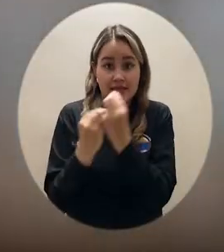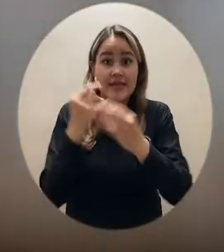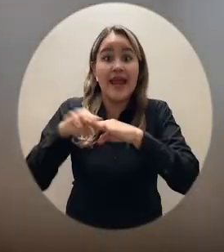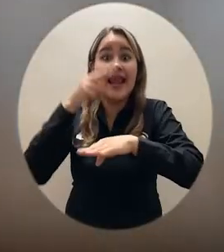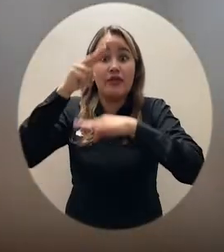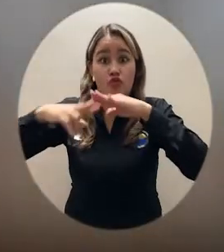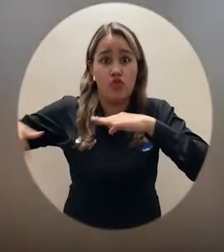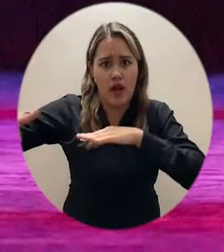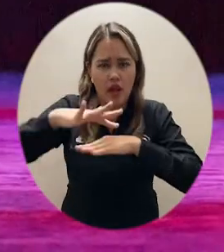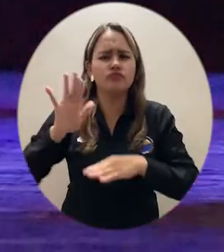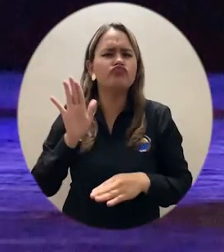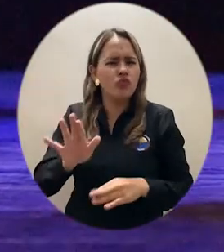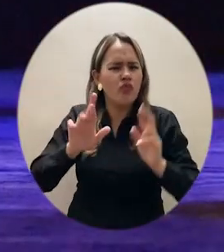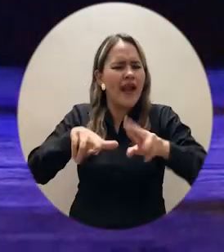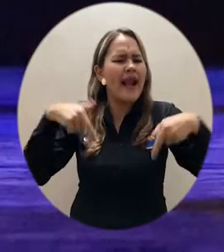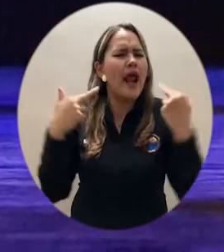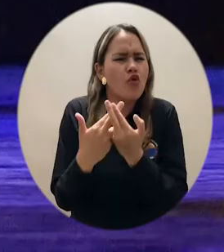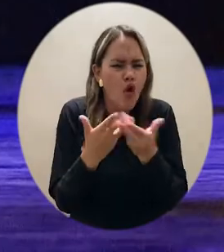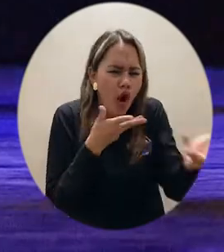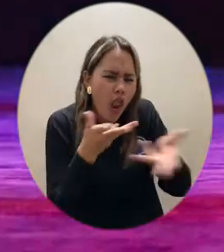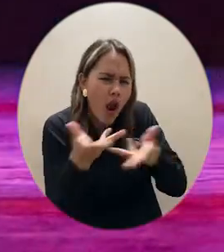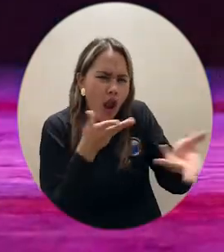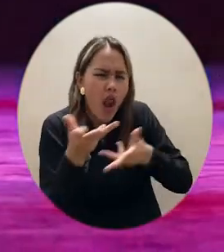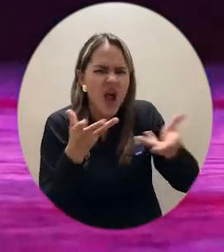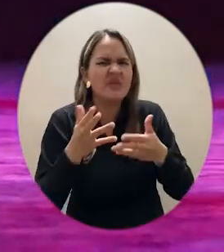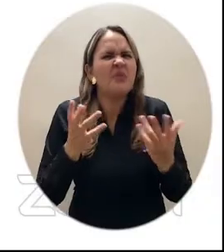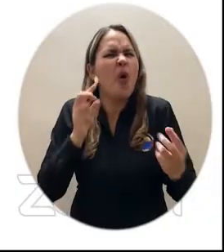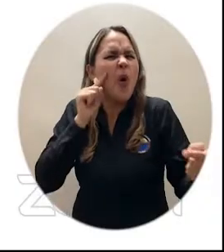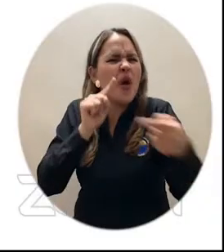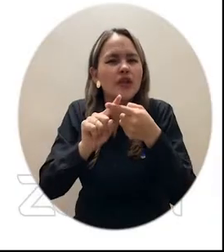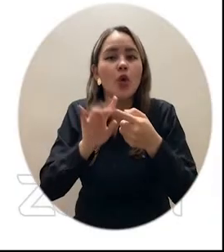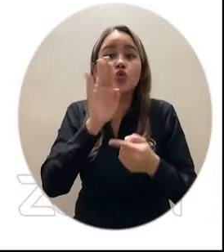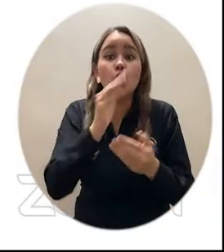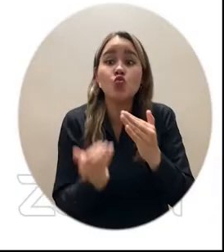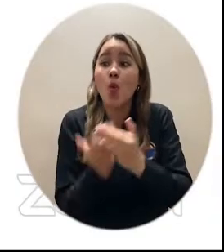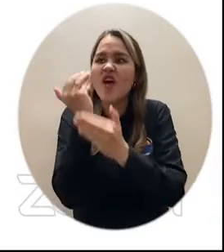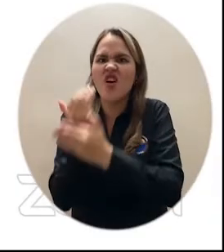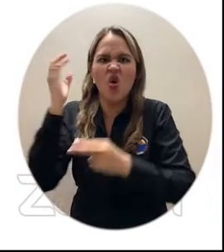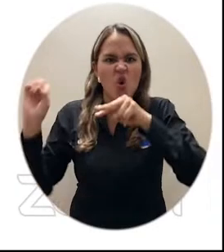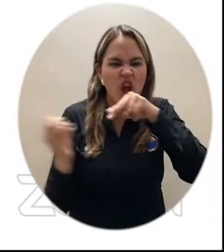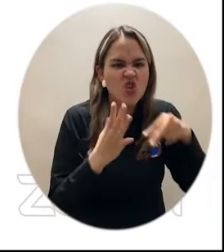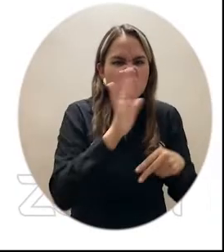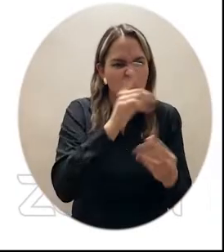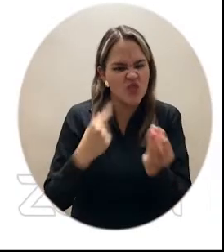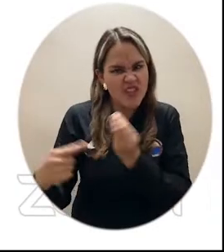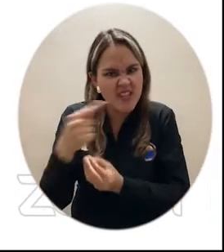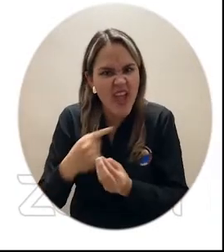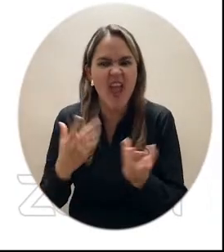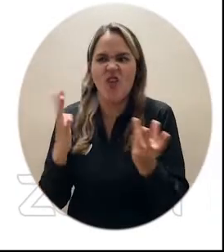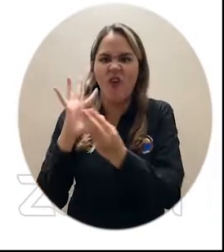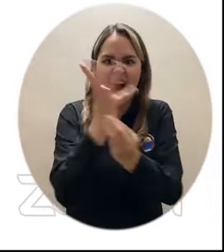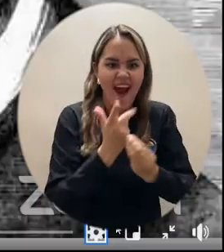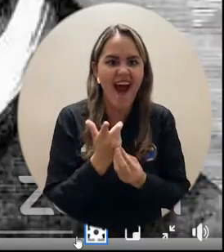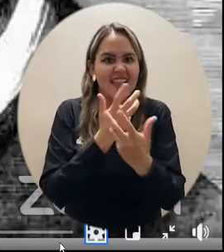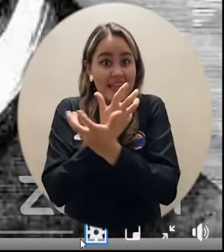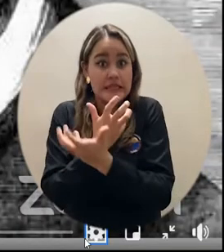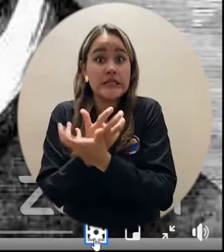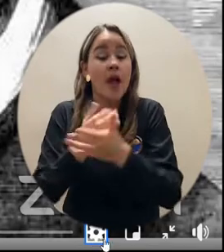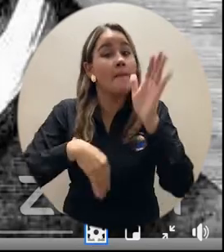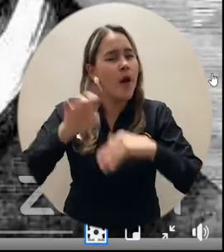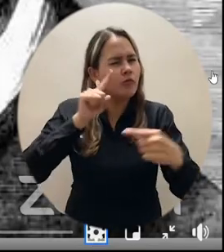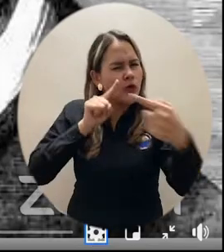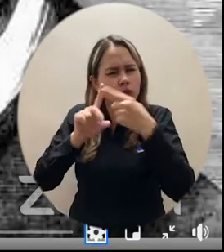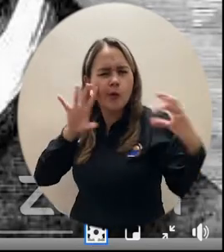sesión de la cátedra con el abordaje de nuevas perspectivas de la educación desde el diseño, el arte y la ciencia, teniendo como referencia los